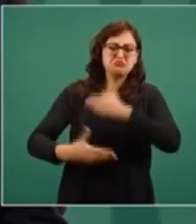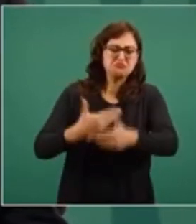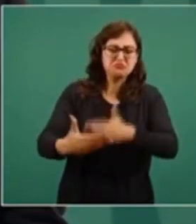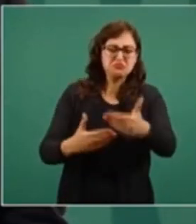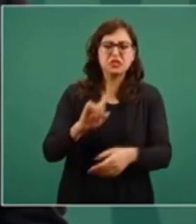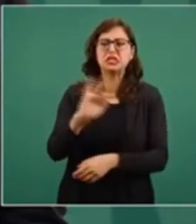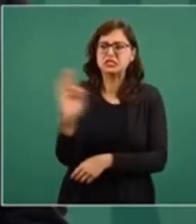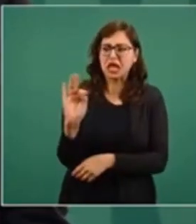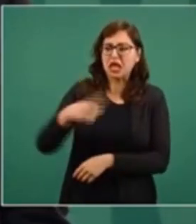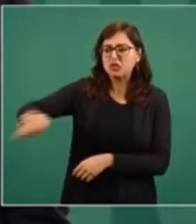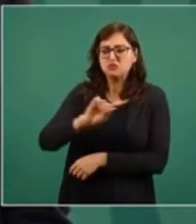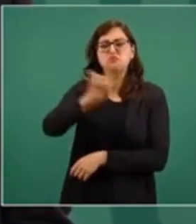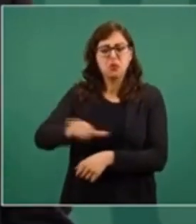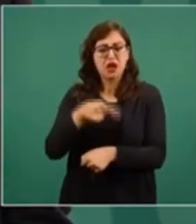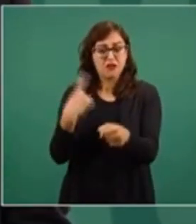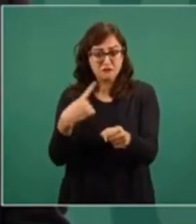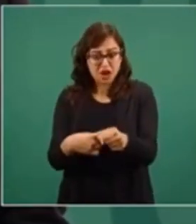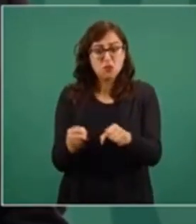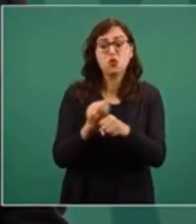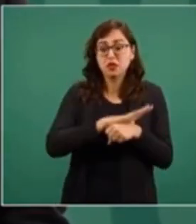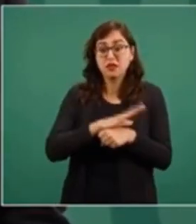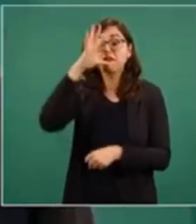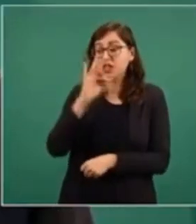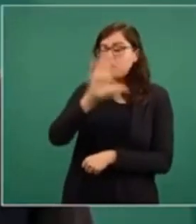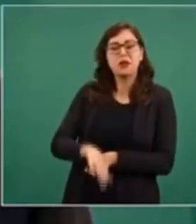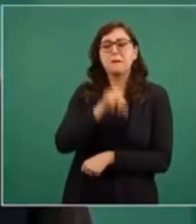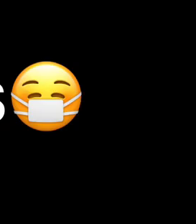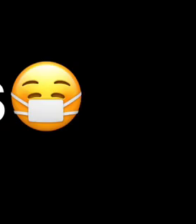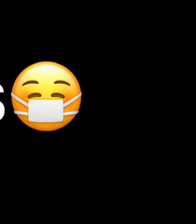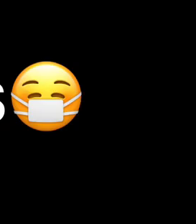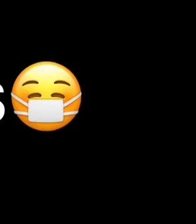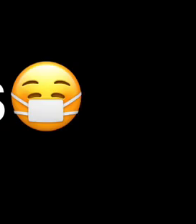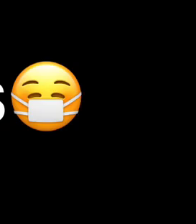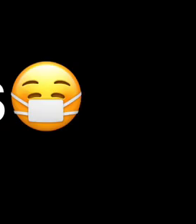la mortalidad por COVID en un 80%.